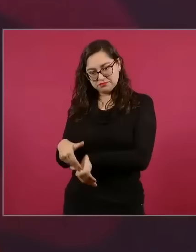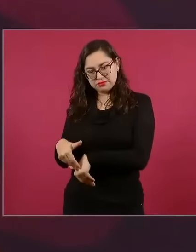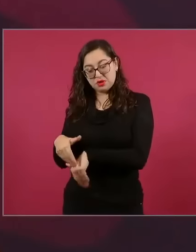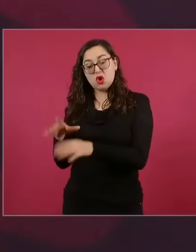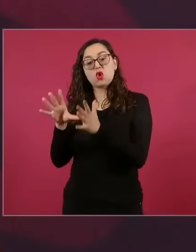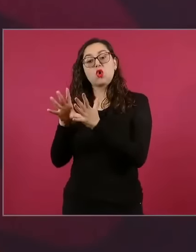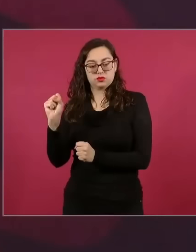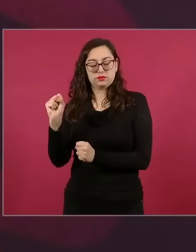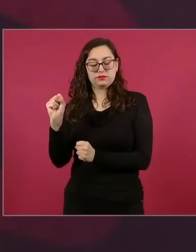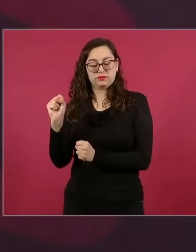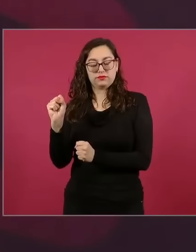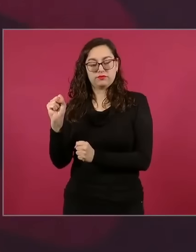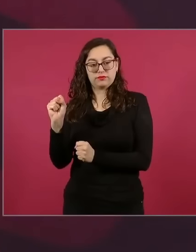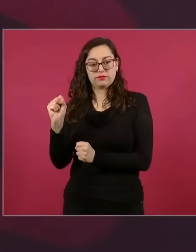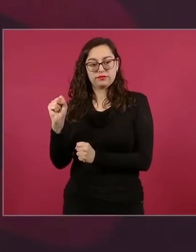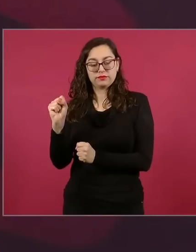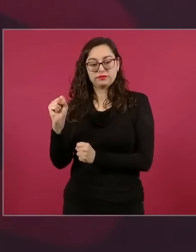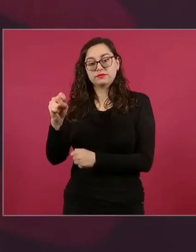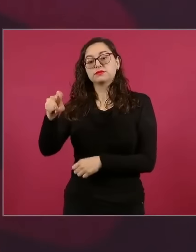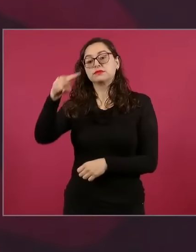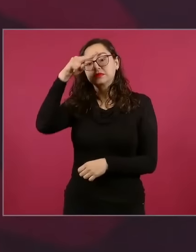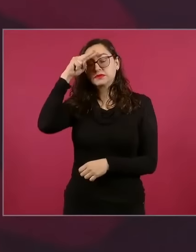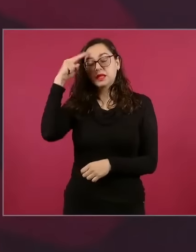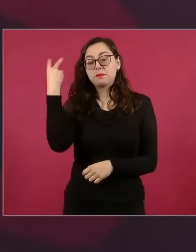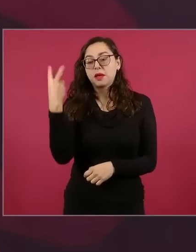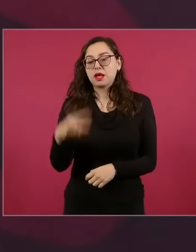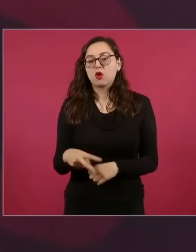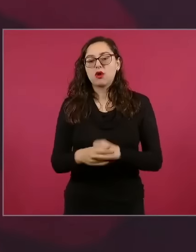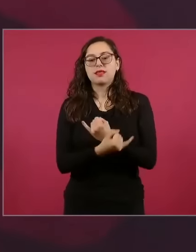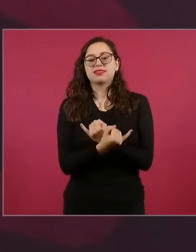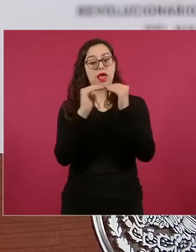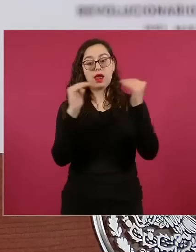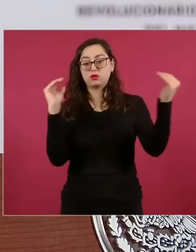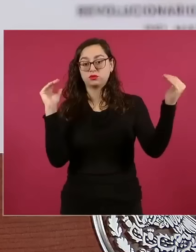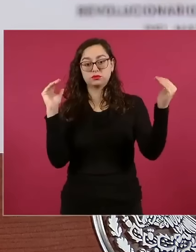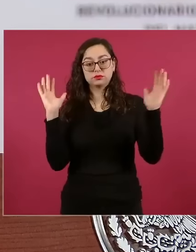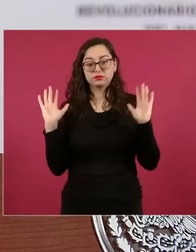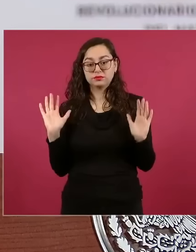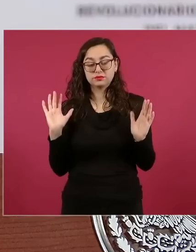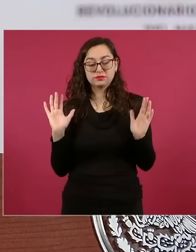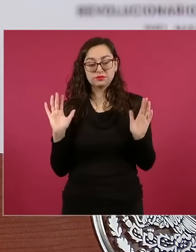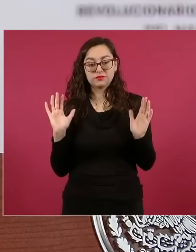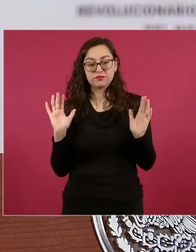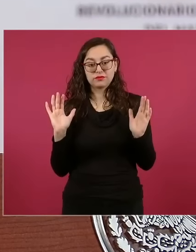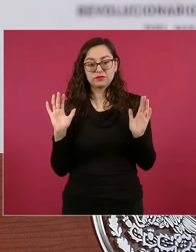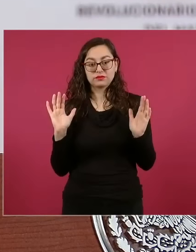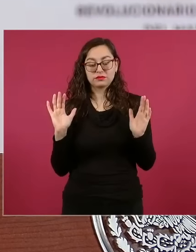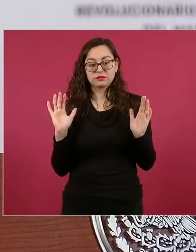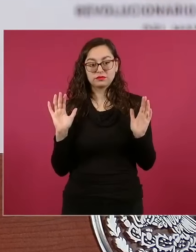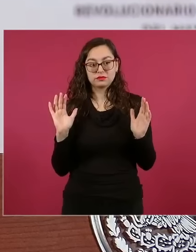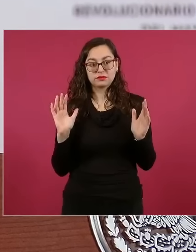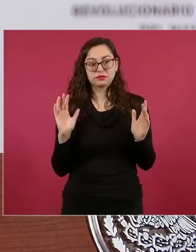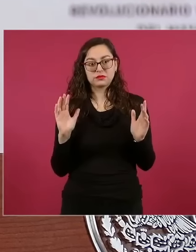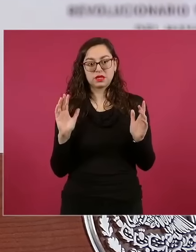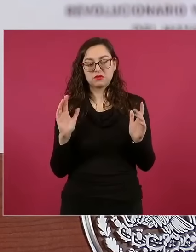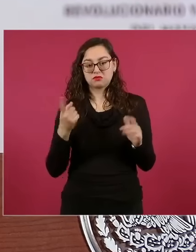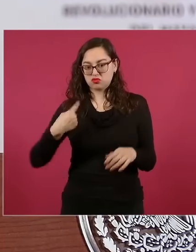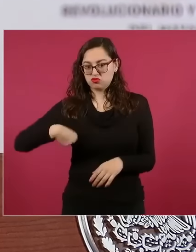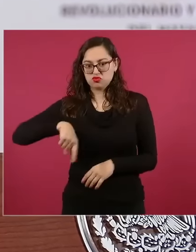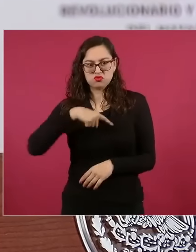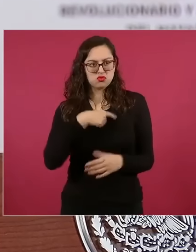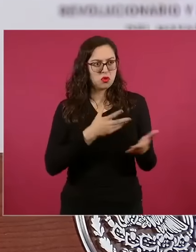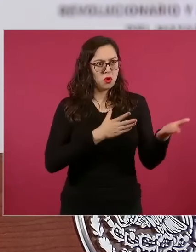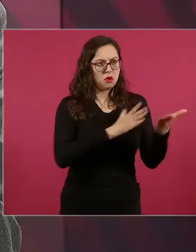ser valer de que México es un país independiente y soberano. Estamos a favor de la no intervención, de la